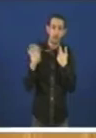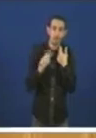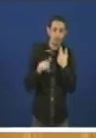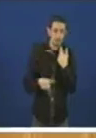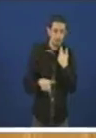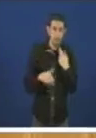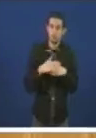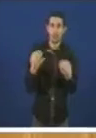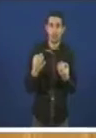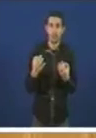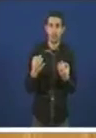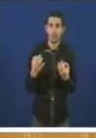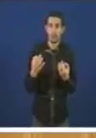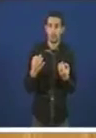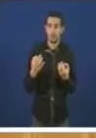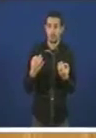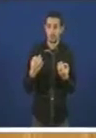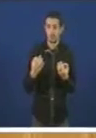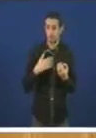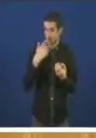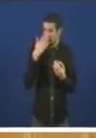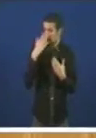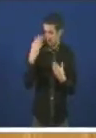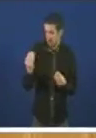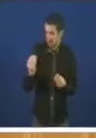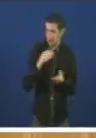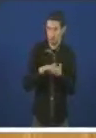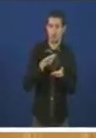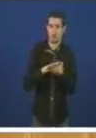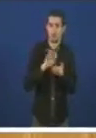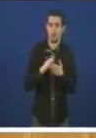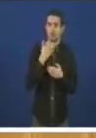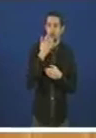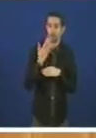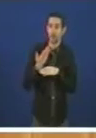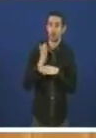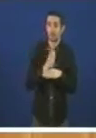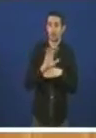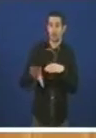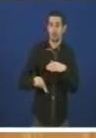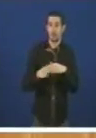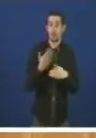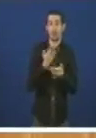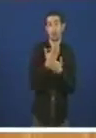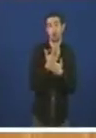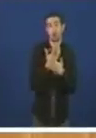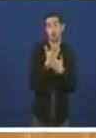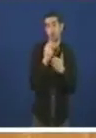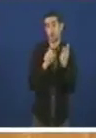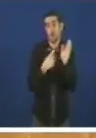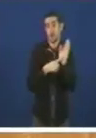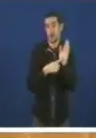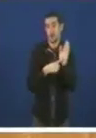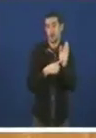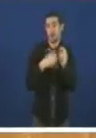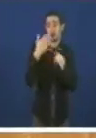Digo non sei exactamente que entende vostedes que devemos caler a nosa labor Claro Que presentei en febreiro? Unha proporción de lei Compromisos e prazos